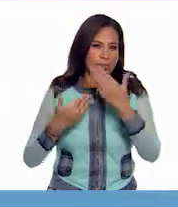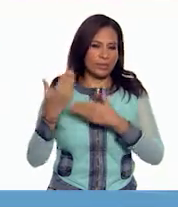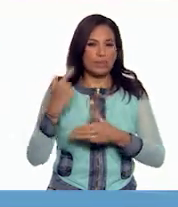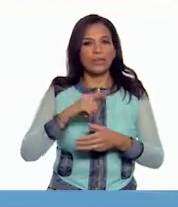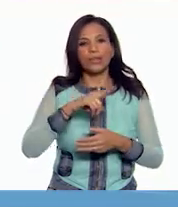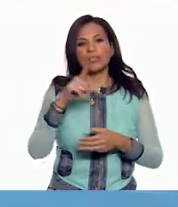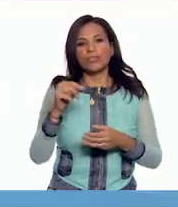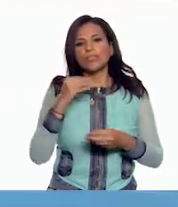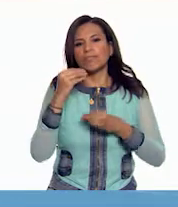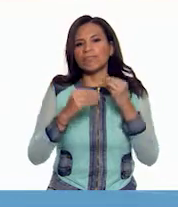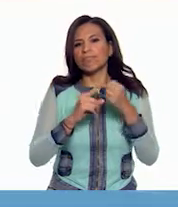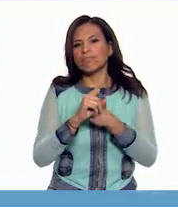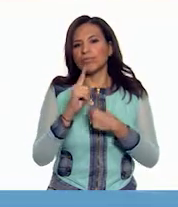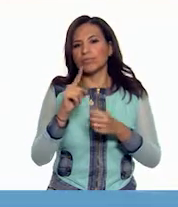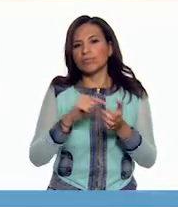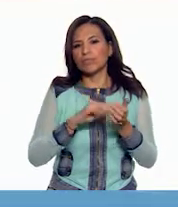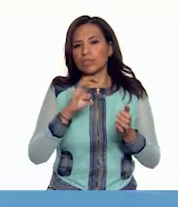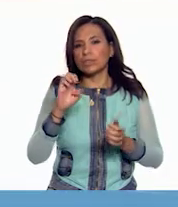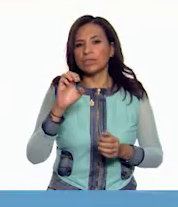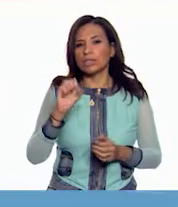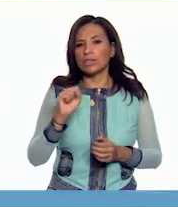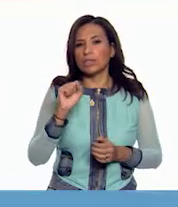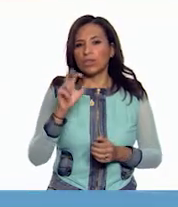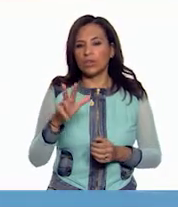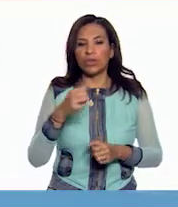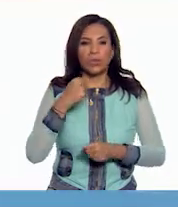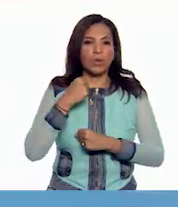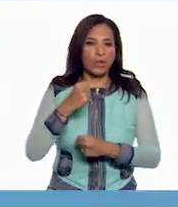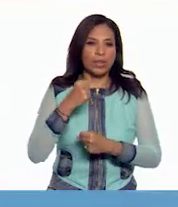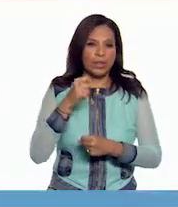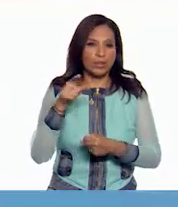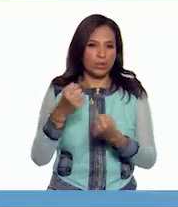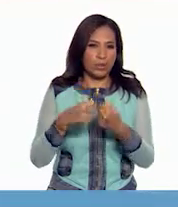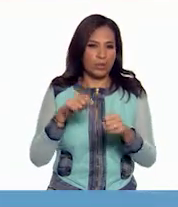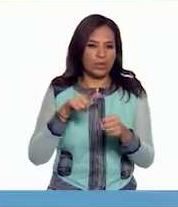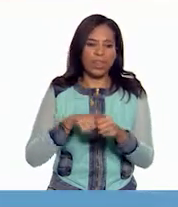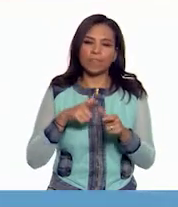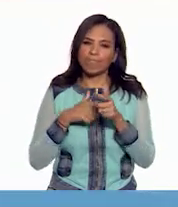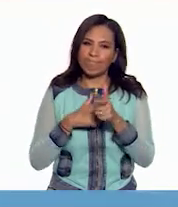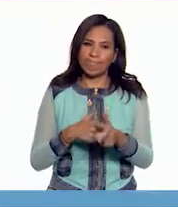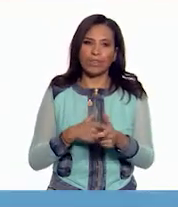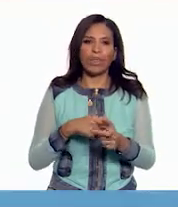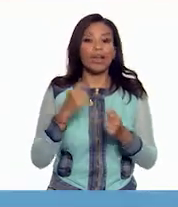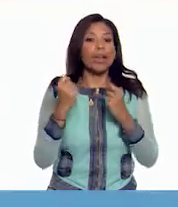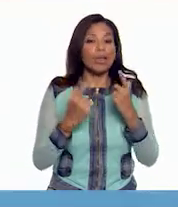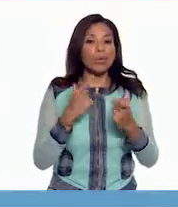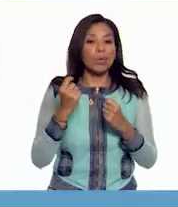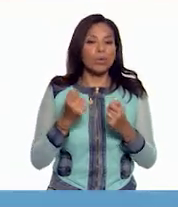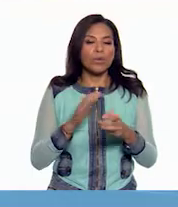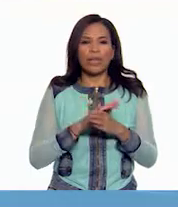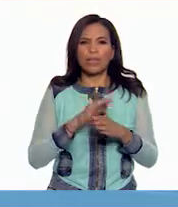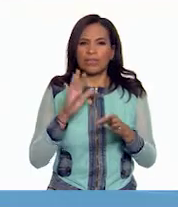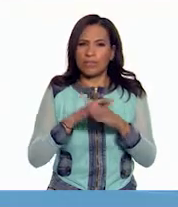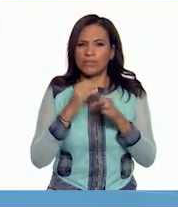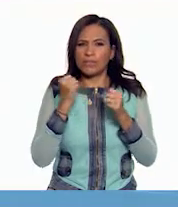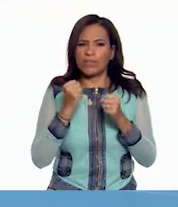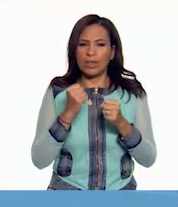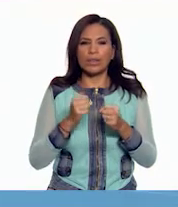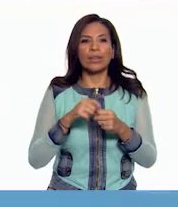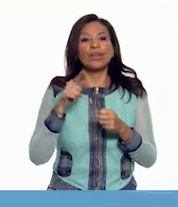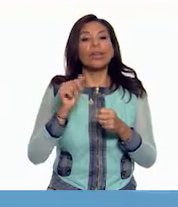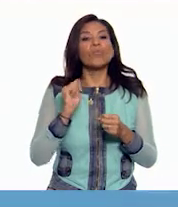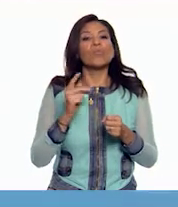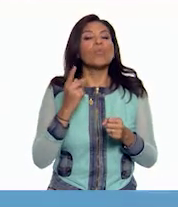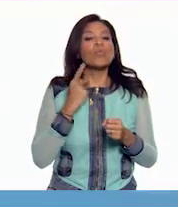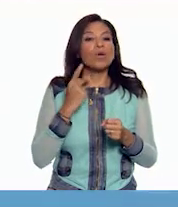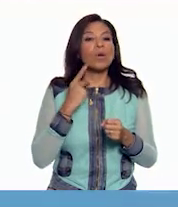después del conflicto de 1968, las protestas sociales continuaron. Algunas se radicalizaron y el país